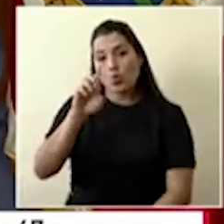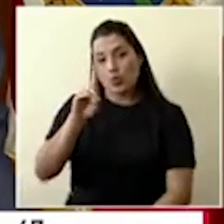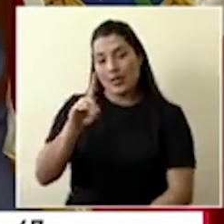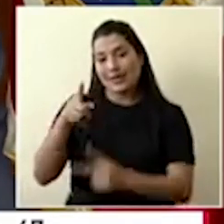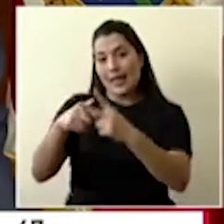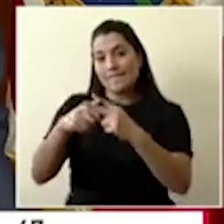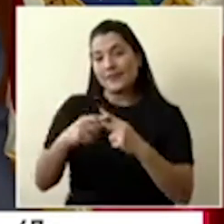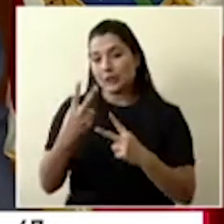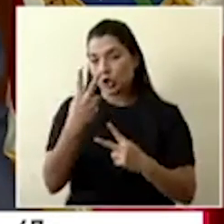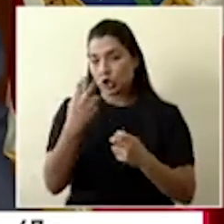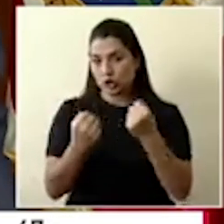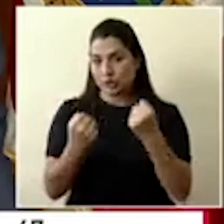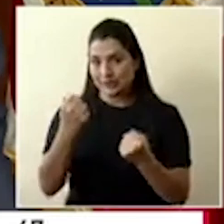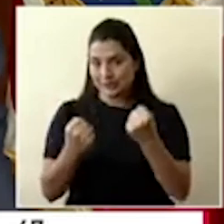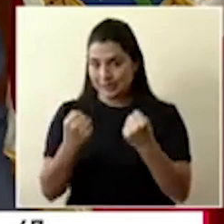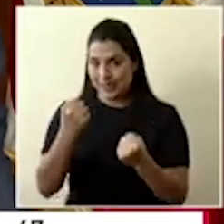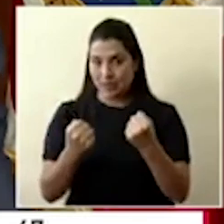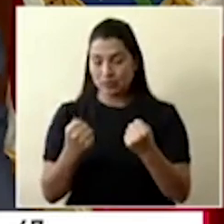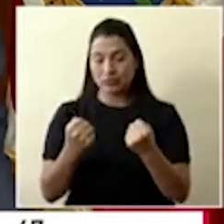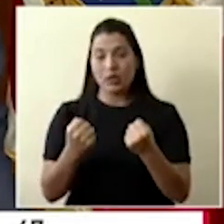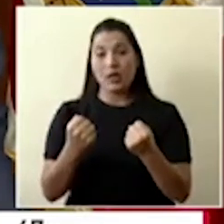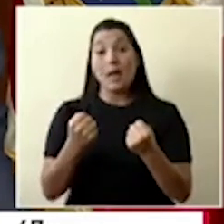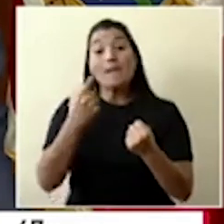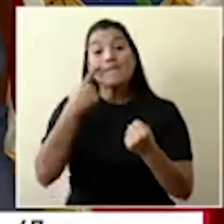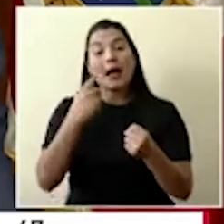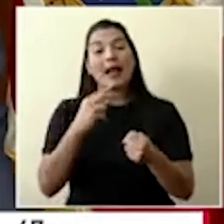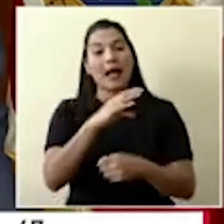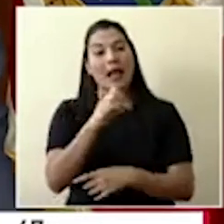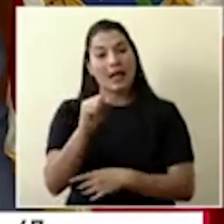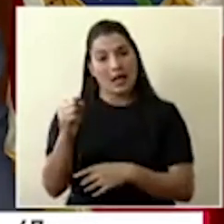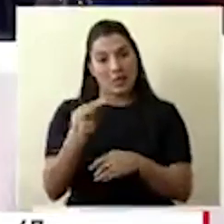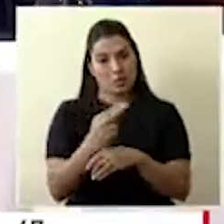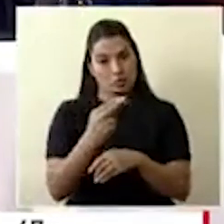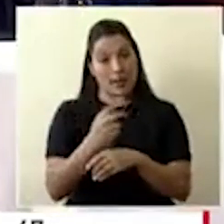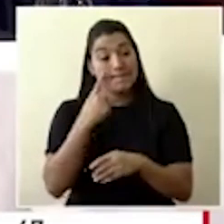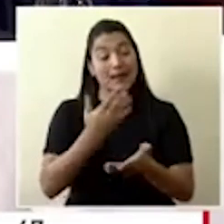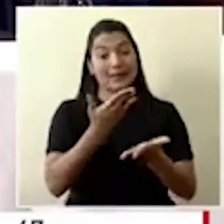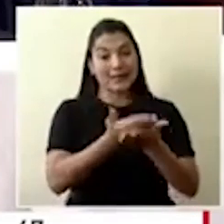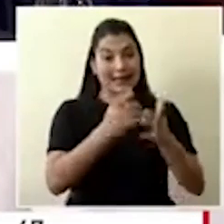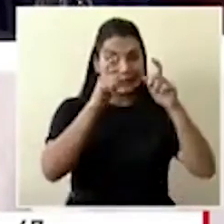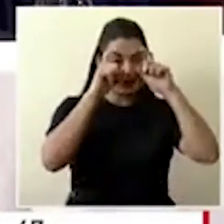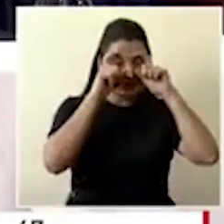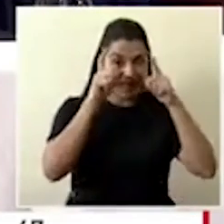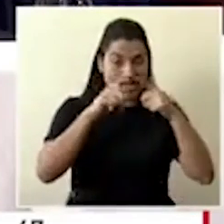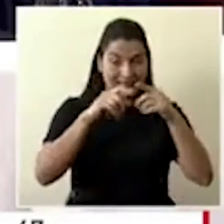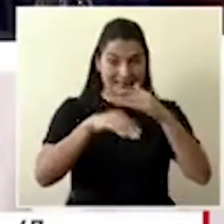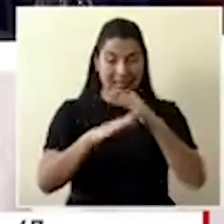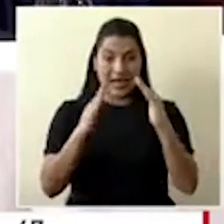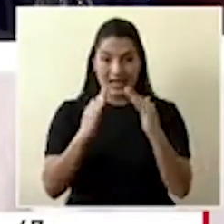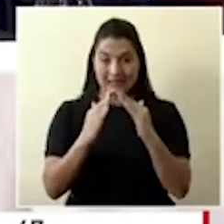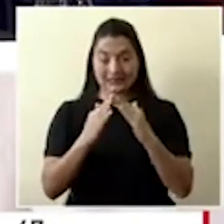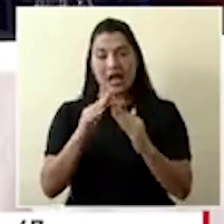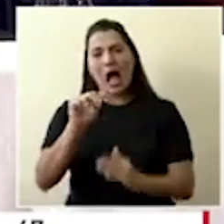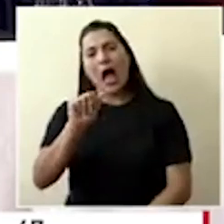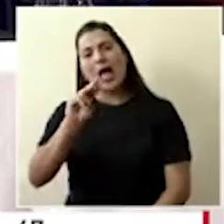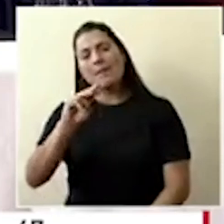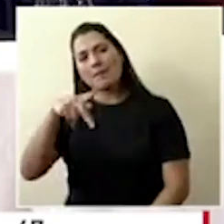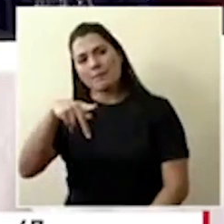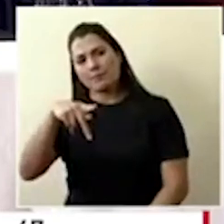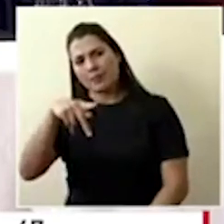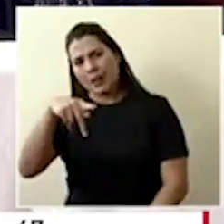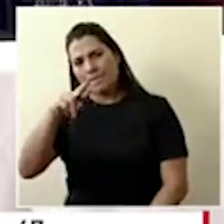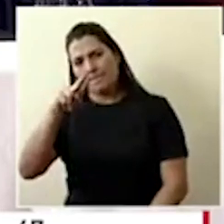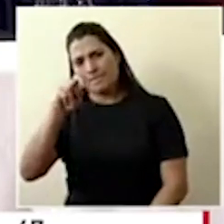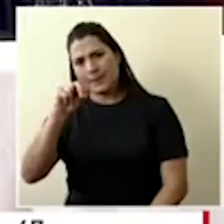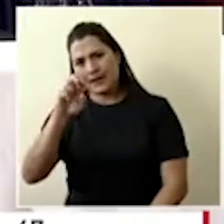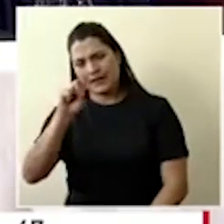están poniendo a disposición de la caja para esto. También AM Prensa nos consulta, don Román. Recibimos reportes de que